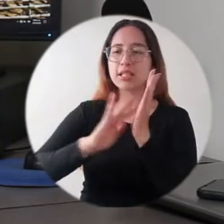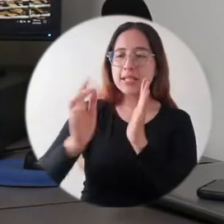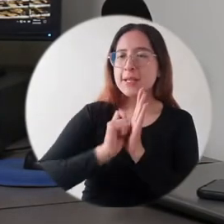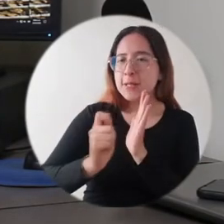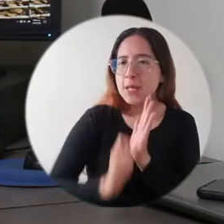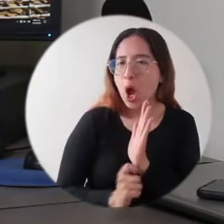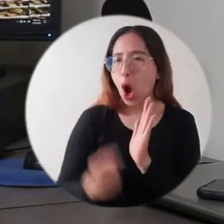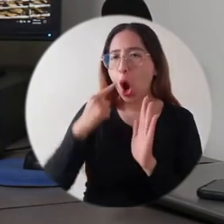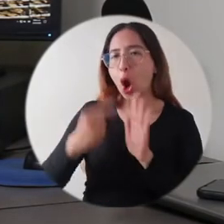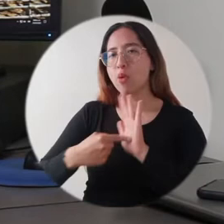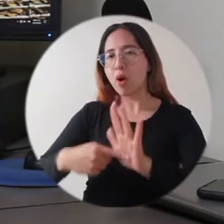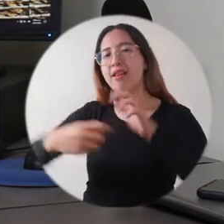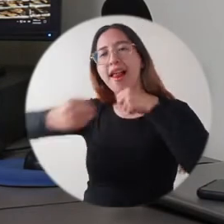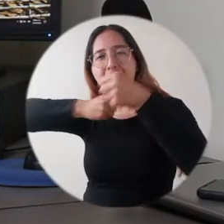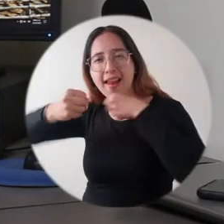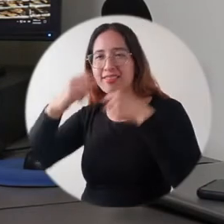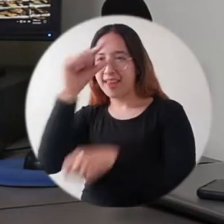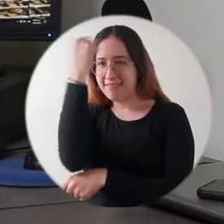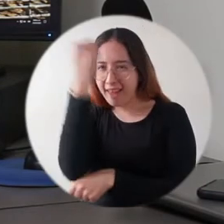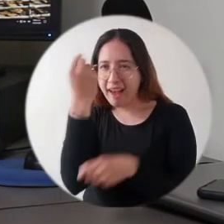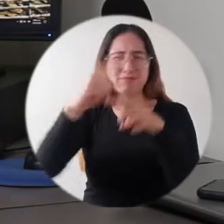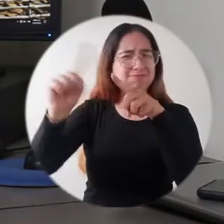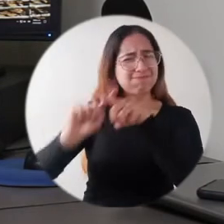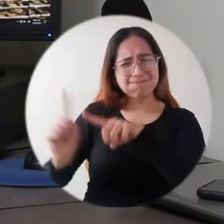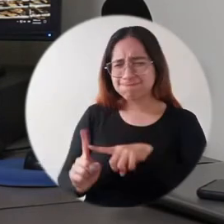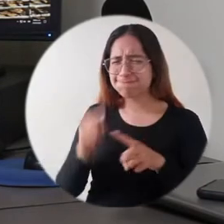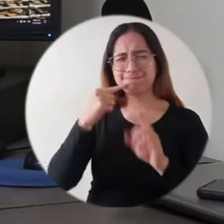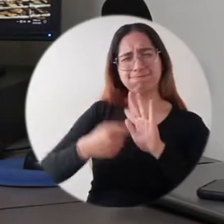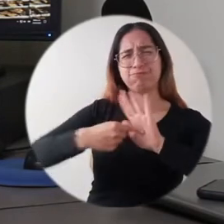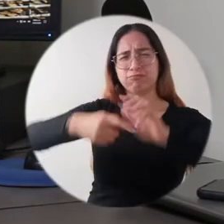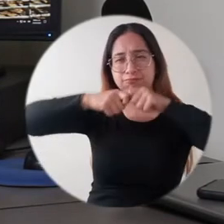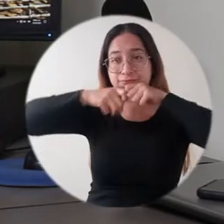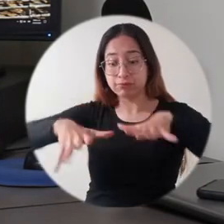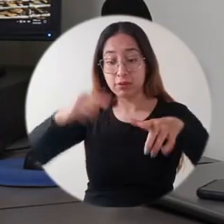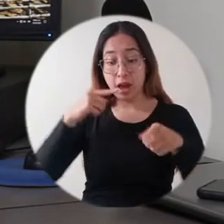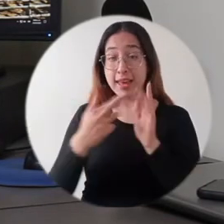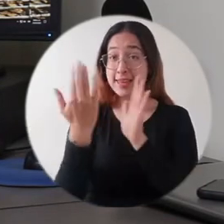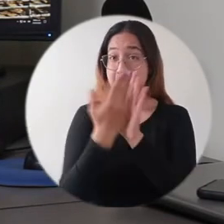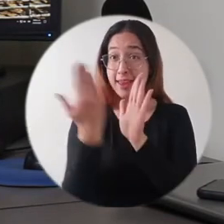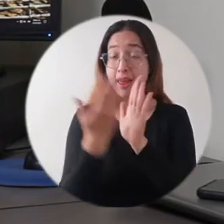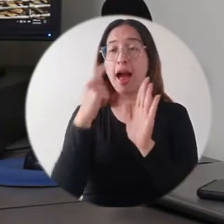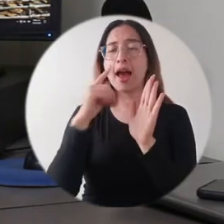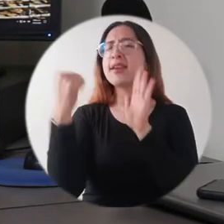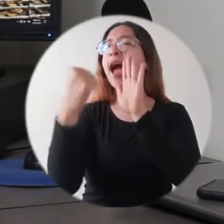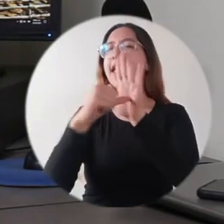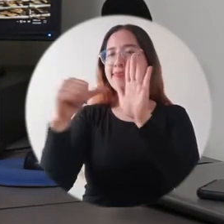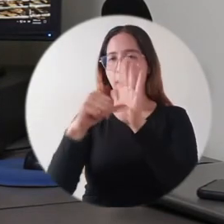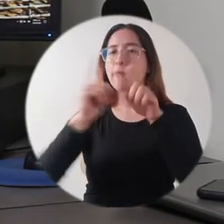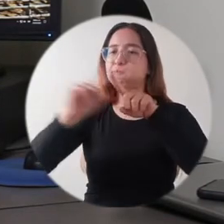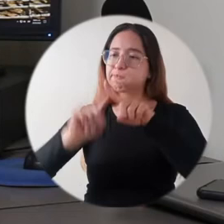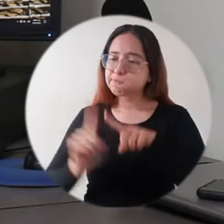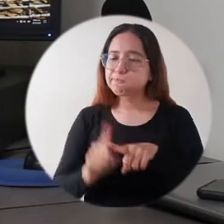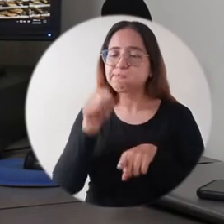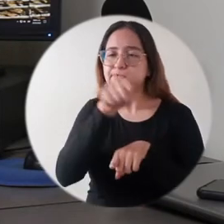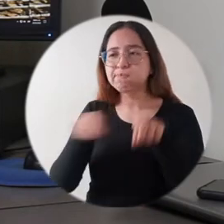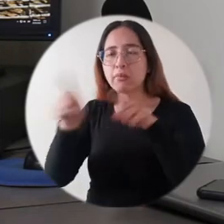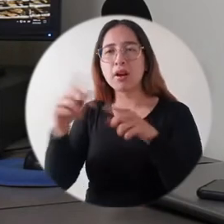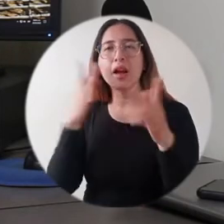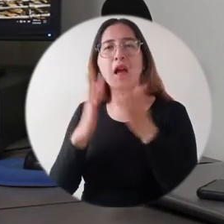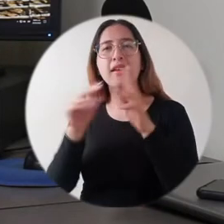voces, sus ideas en estas revistas y de ahí que aquí se encuentren, por ejemplo, canciones transcritas,